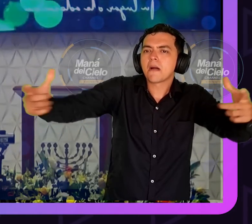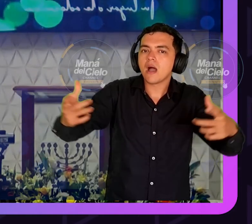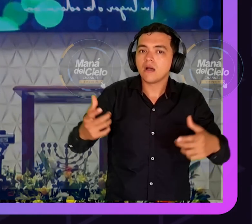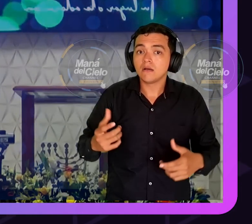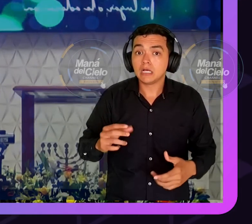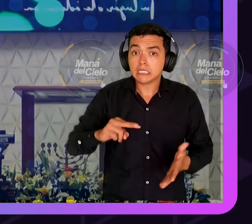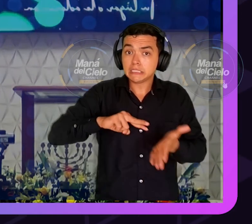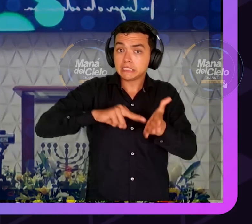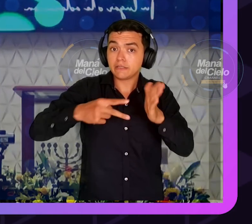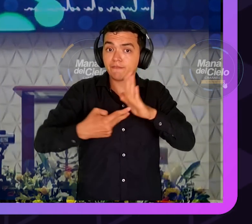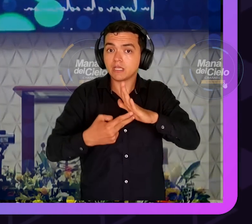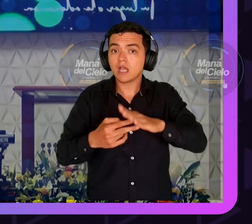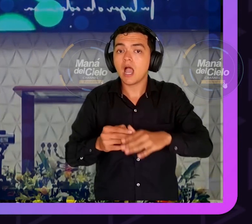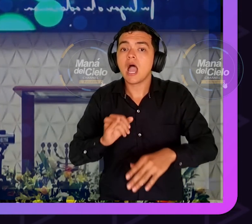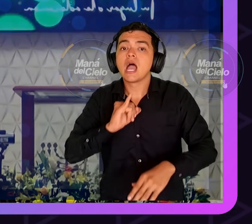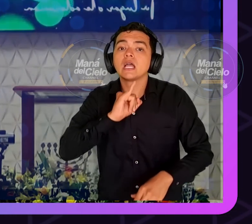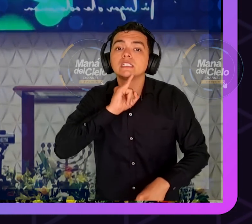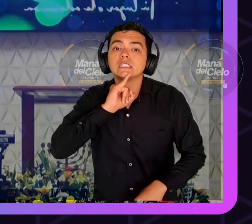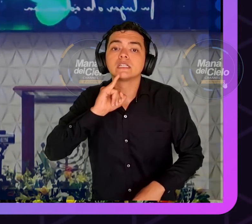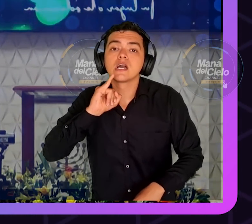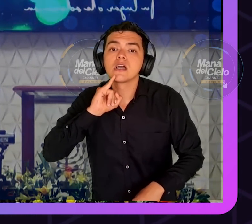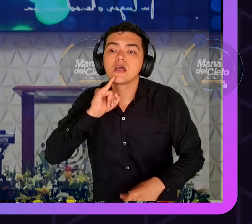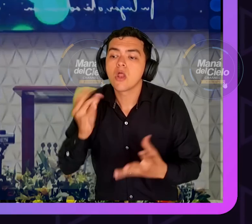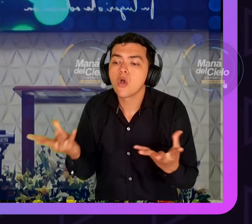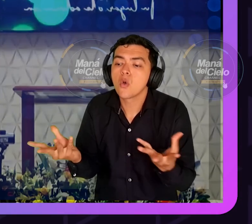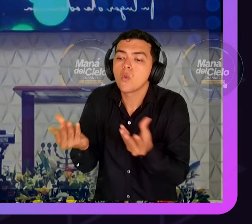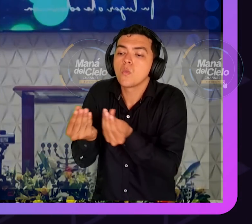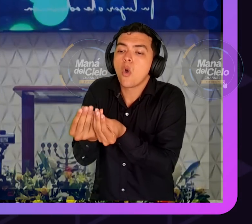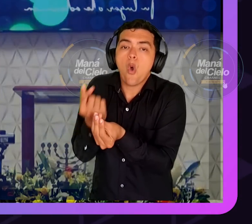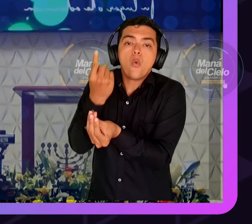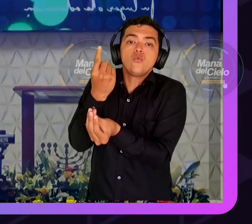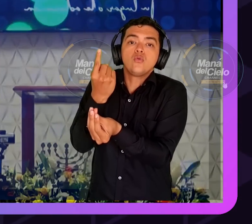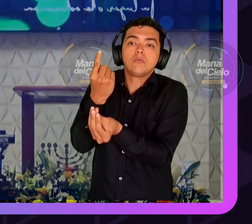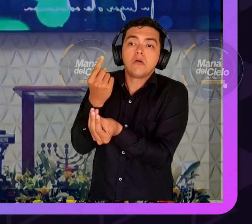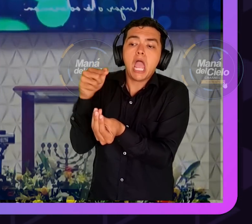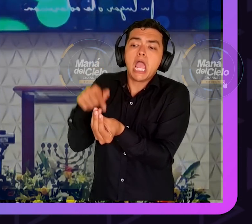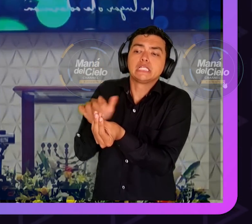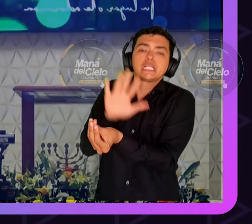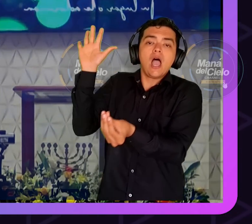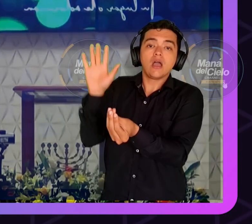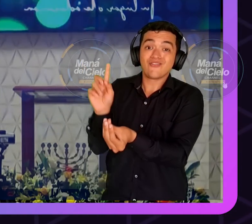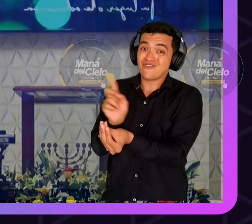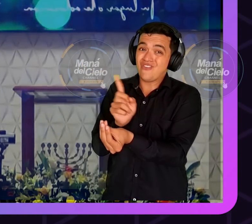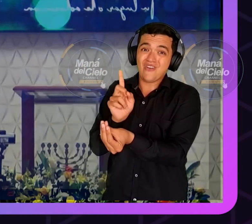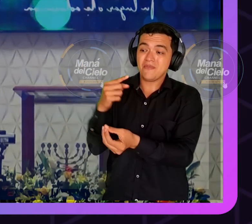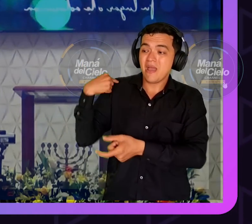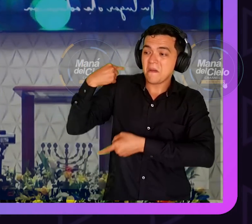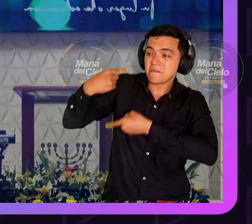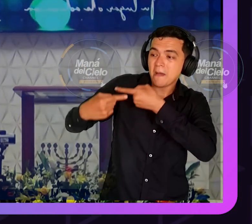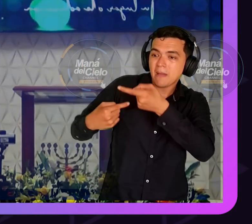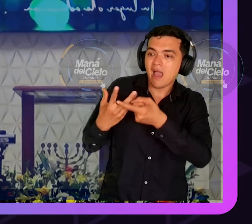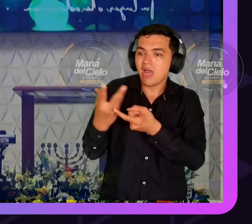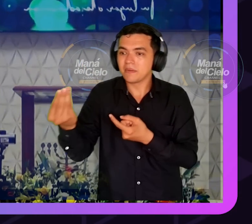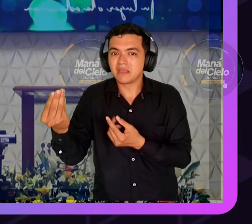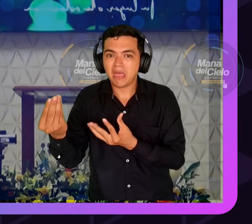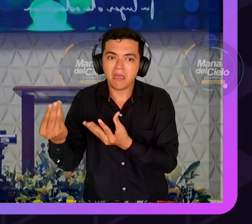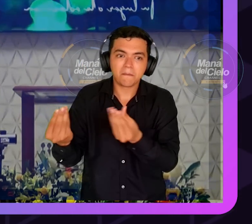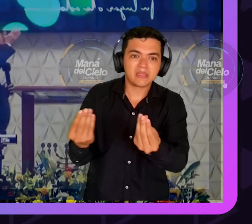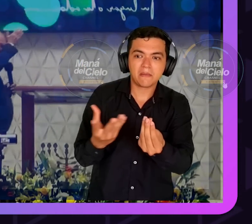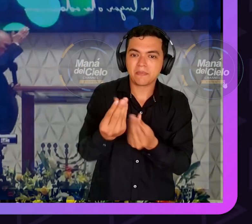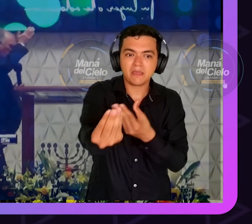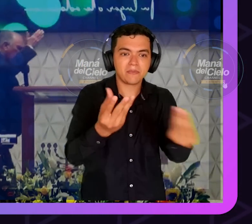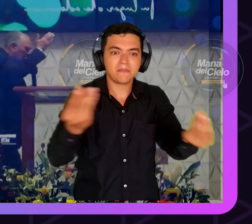Daniel tiene una visión del mundo y de toda la evolución política del mundo y tiene ahí